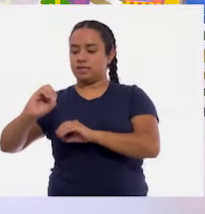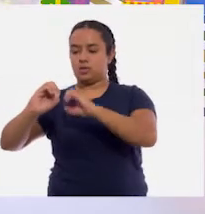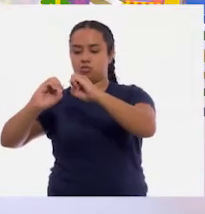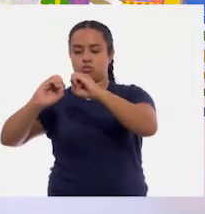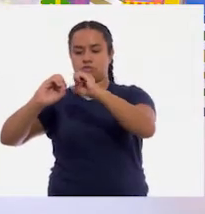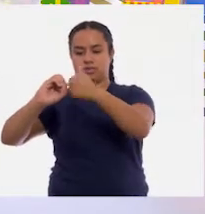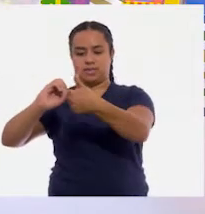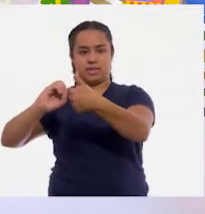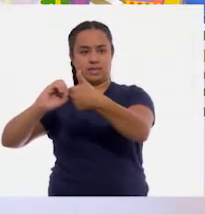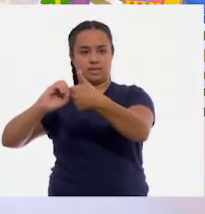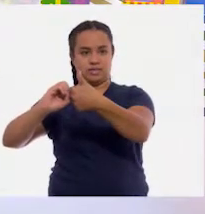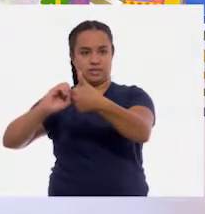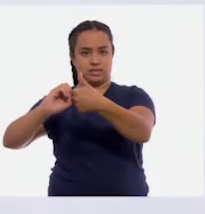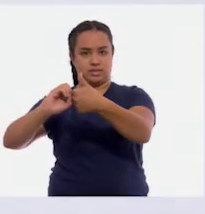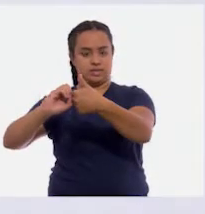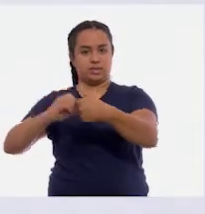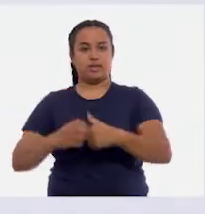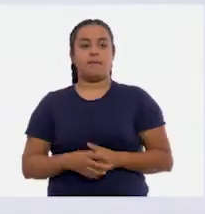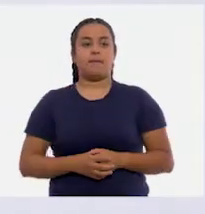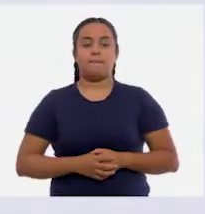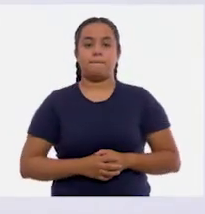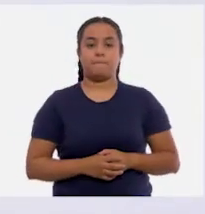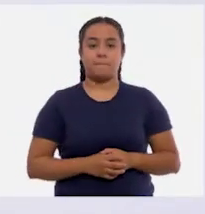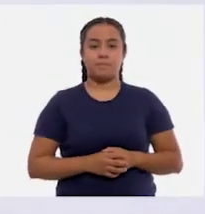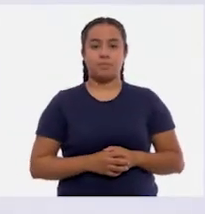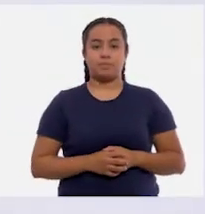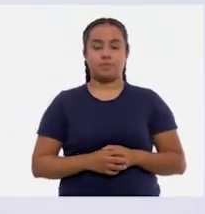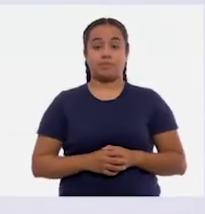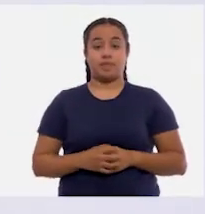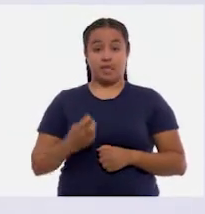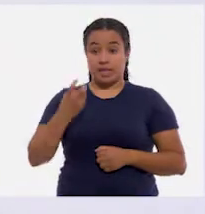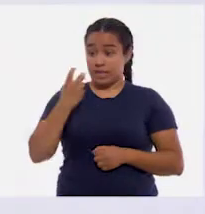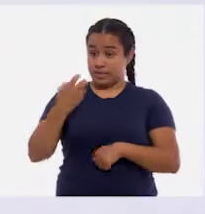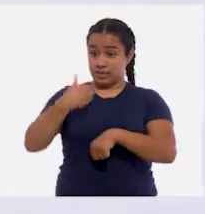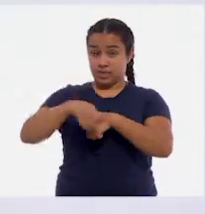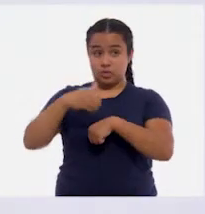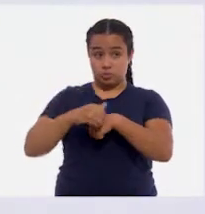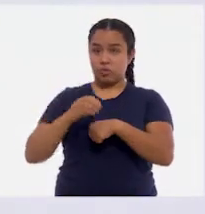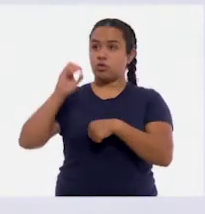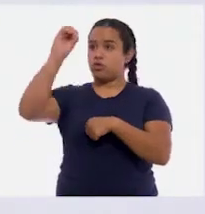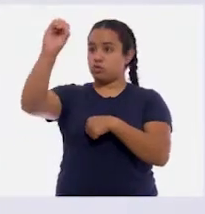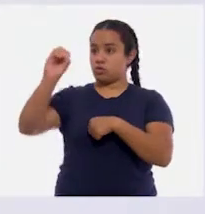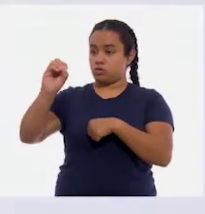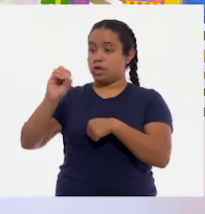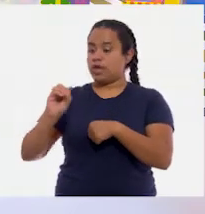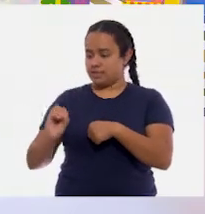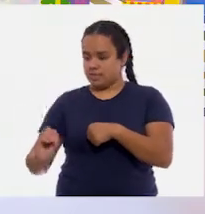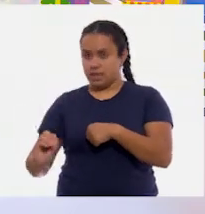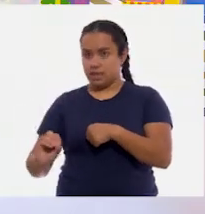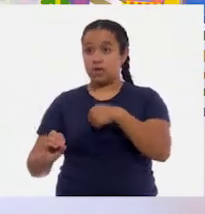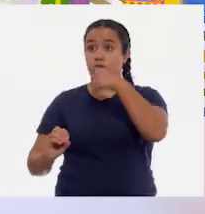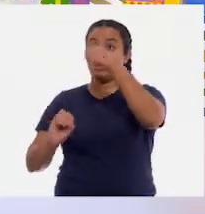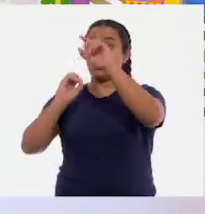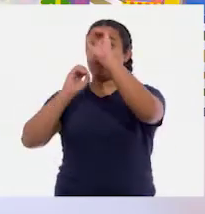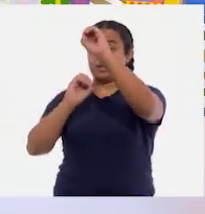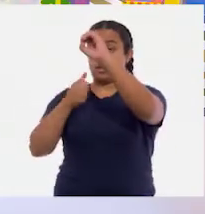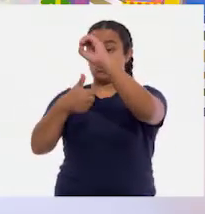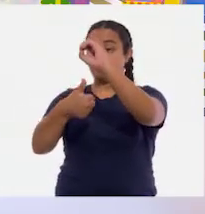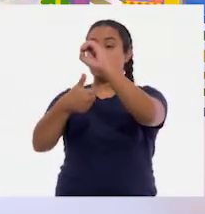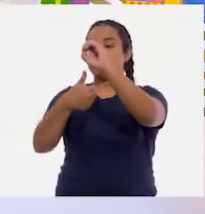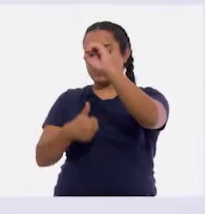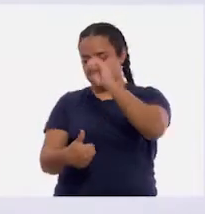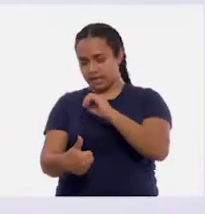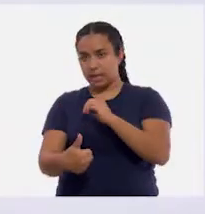¡Seis! ¡Seis! Entonces, este número se queda de esta manera. Si yo lo puedo leer,